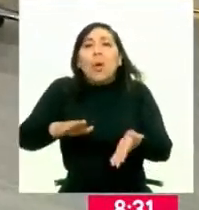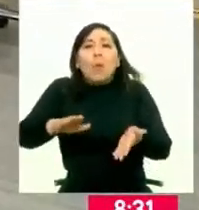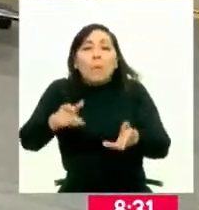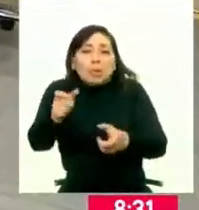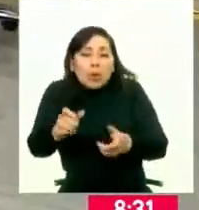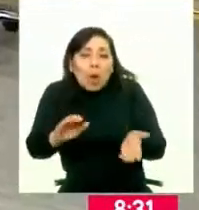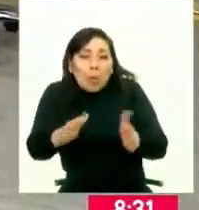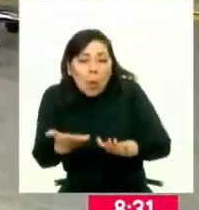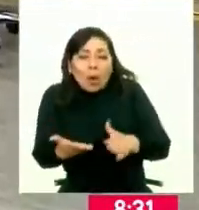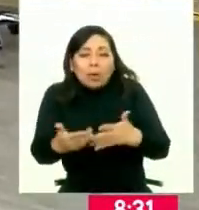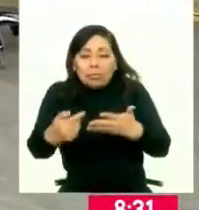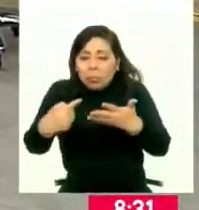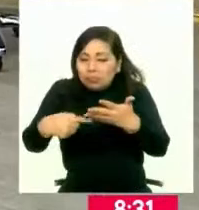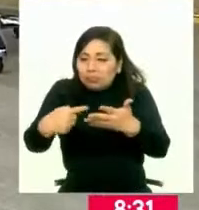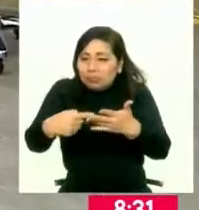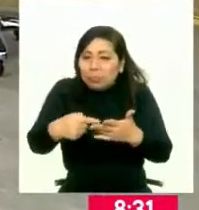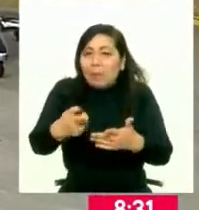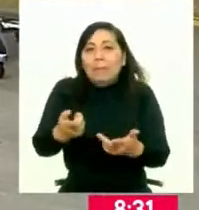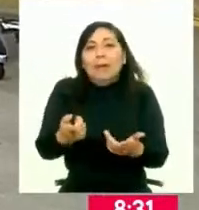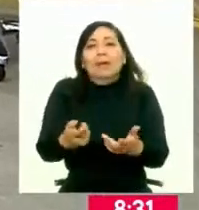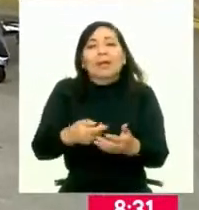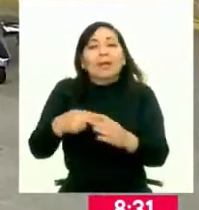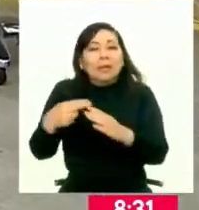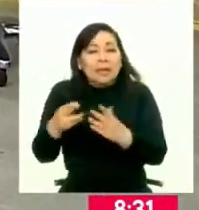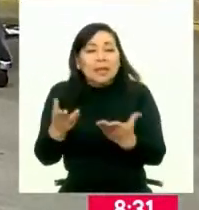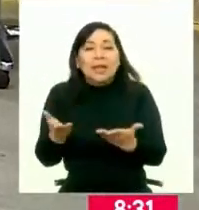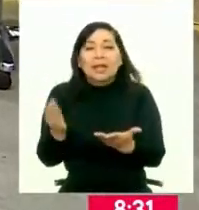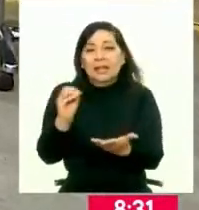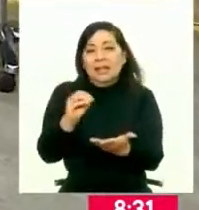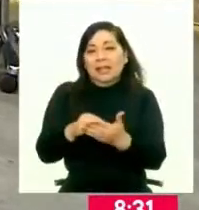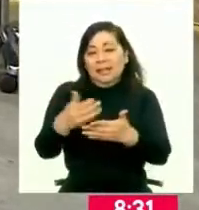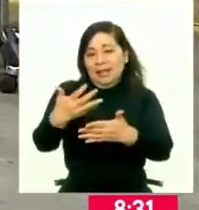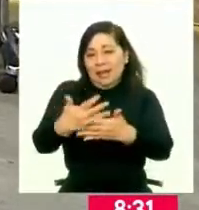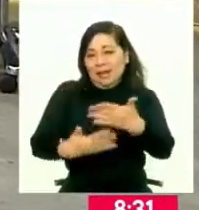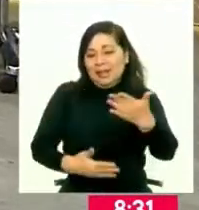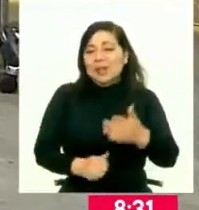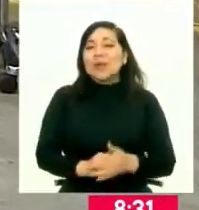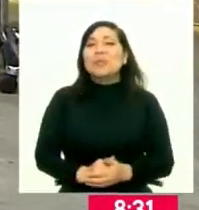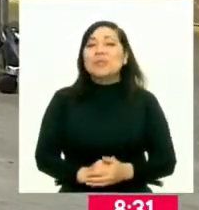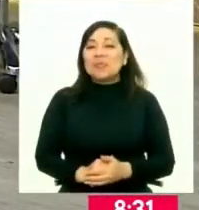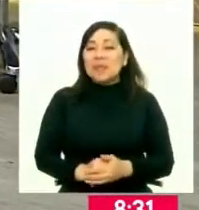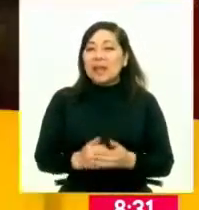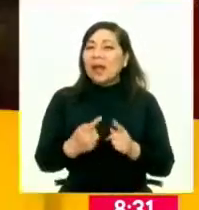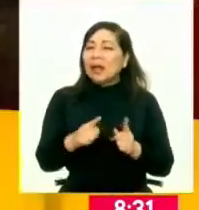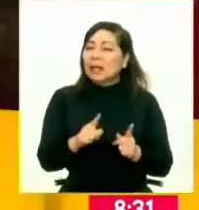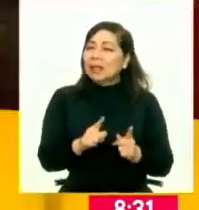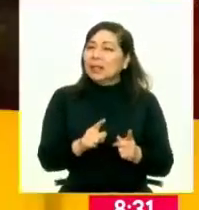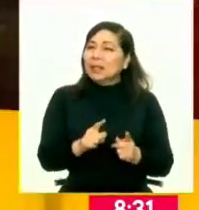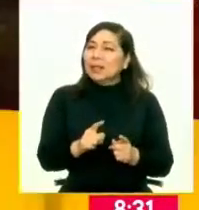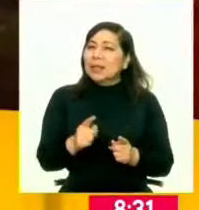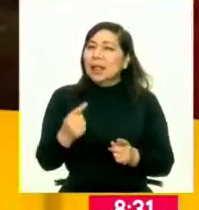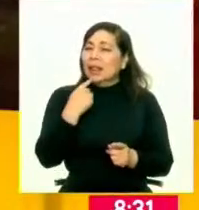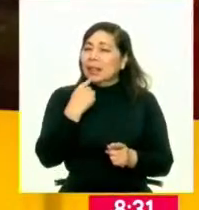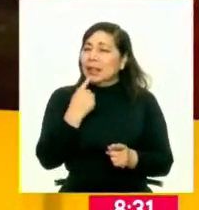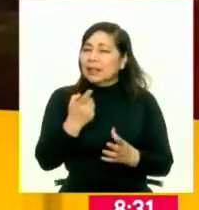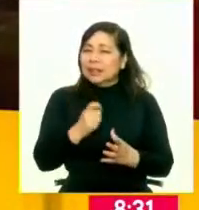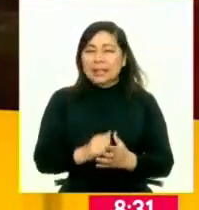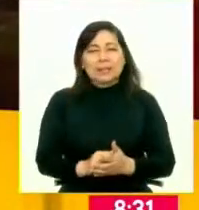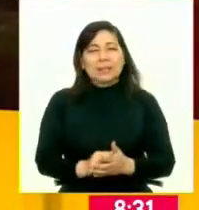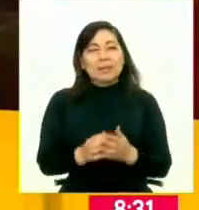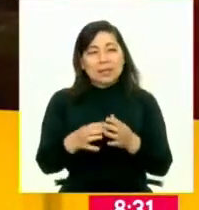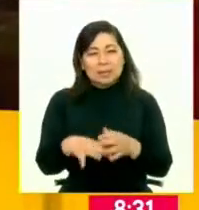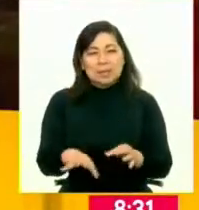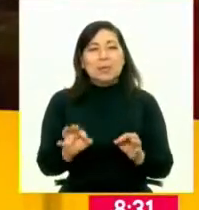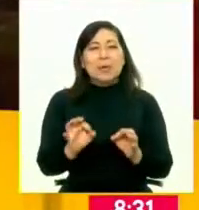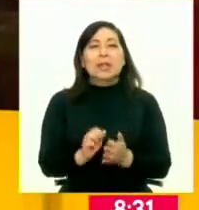que también van haciendo que esas personas se retiren de la lista de RENIE. Muy bien, de acuerdo. Y hay un último anuncio que sí considero